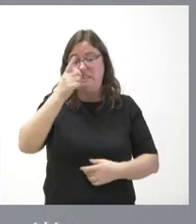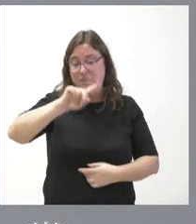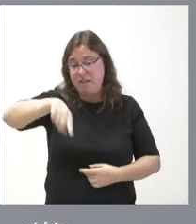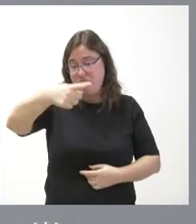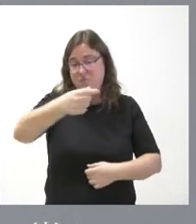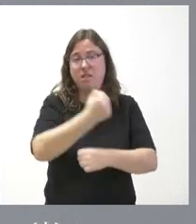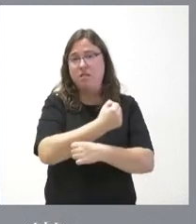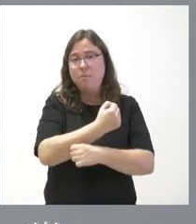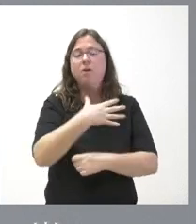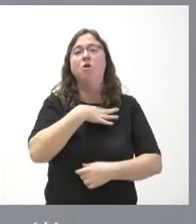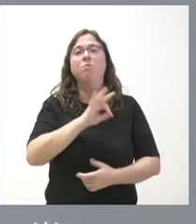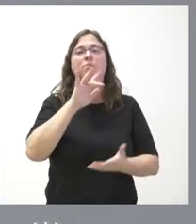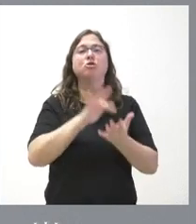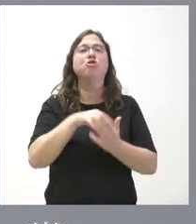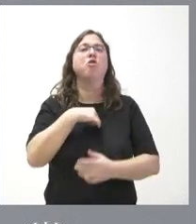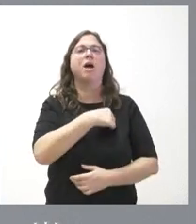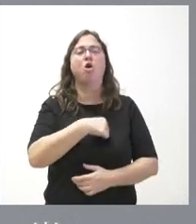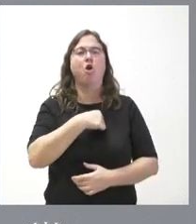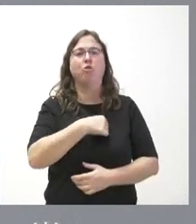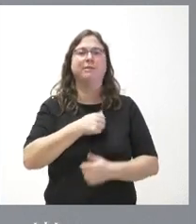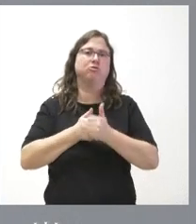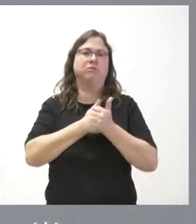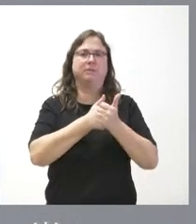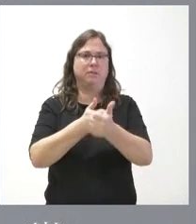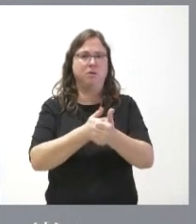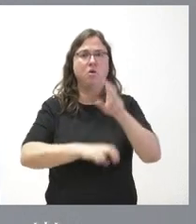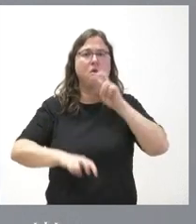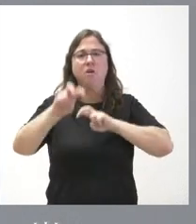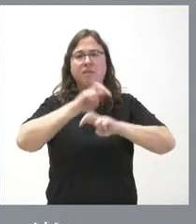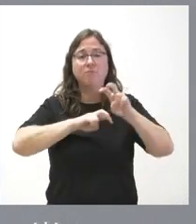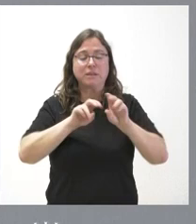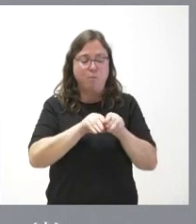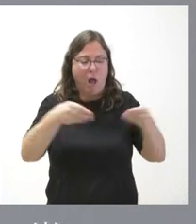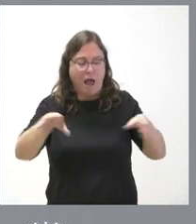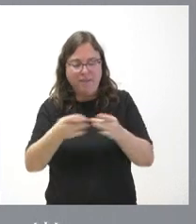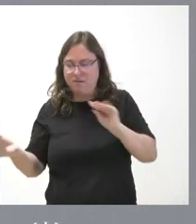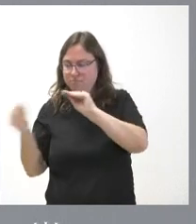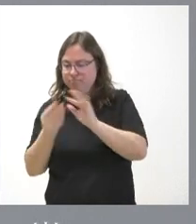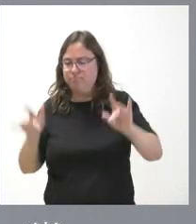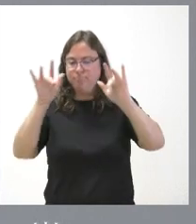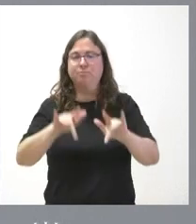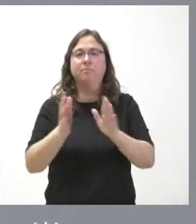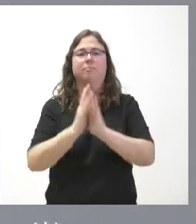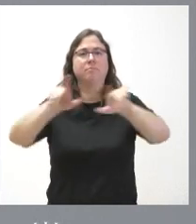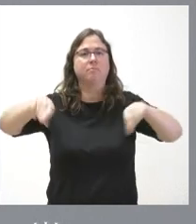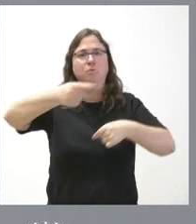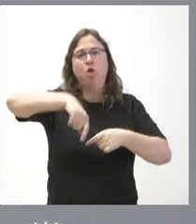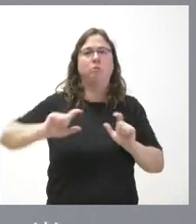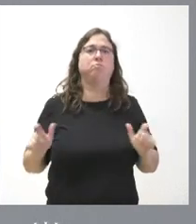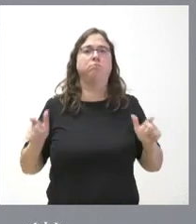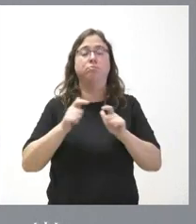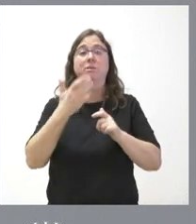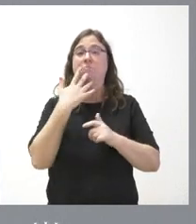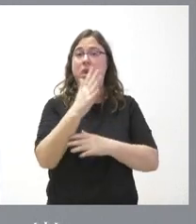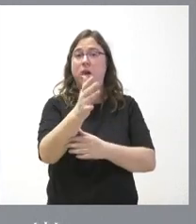el siguiente podamos celebrar una comisión de seguimiento buscaremos en las agendas una fecha que pueda juntar a todas las partes y en cuanto